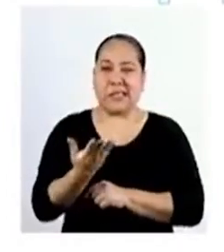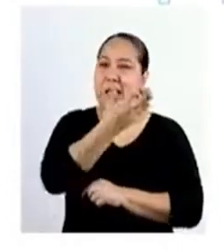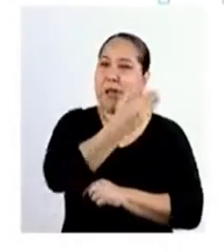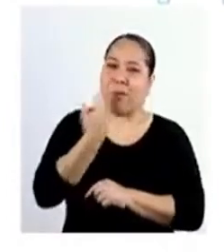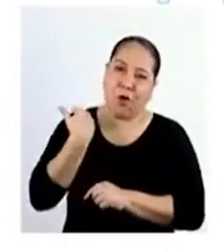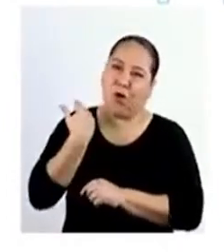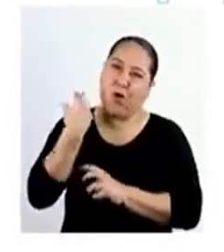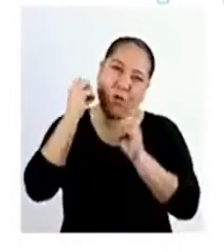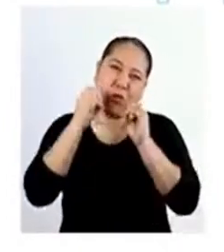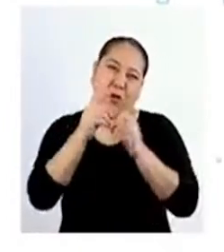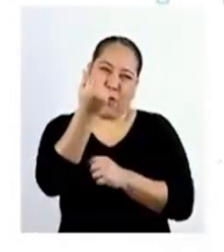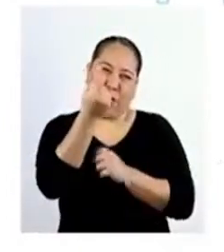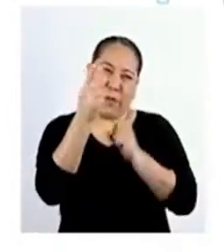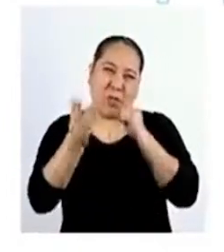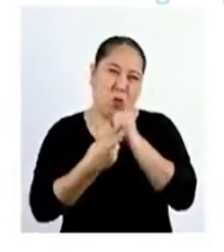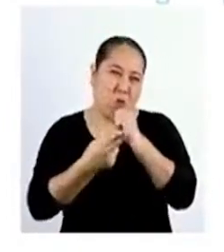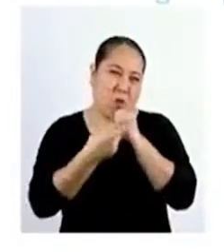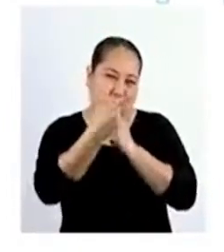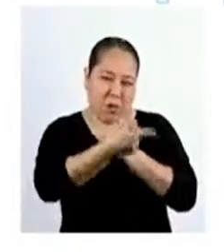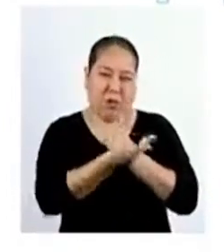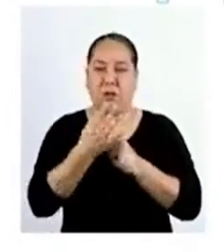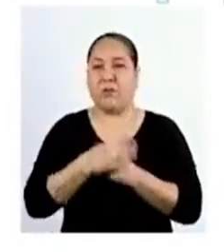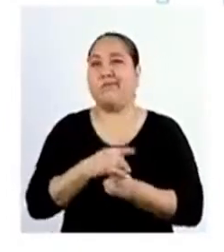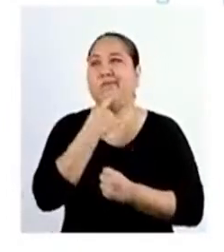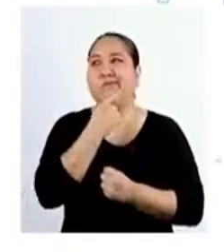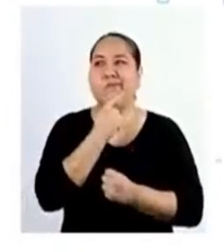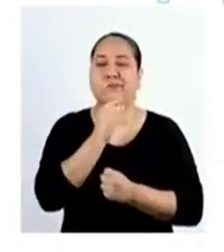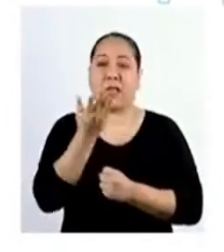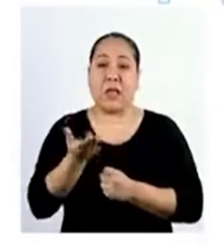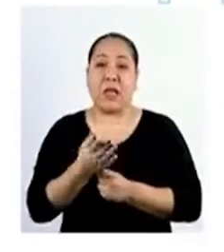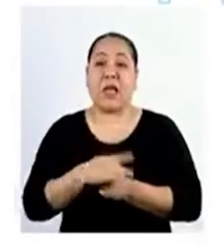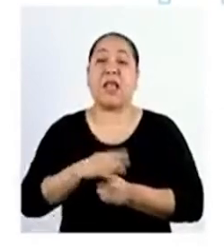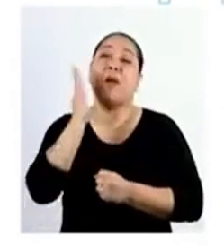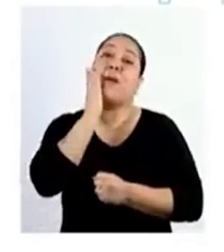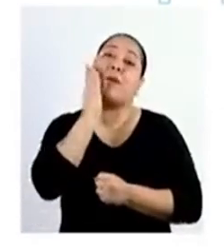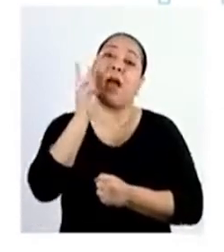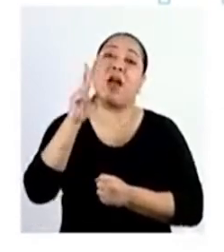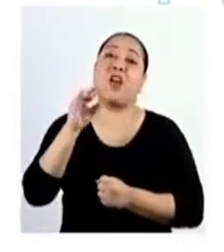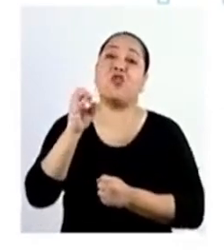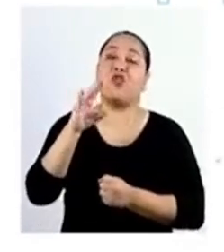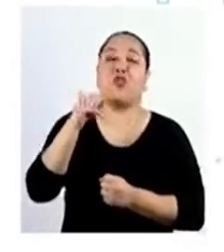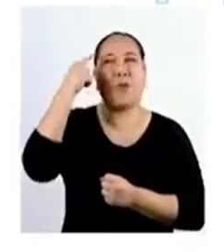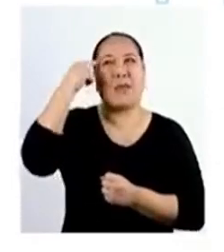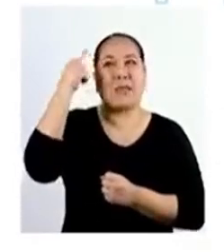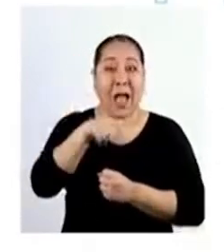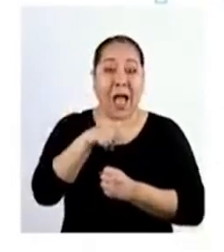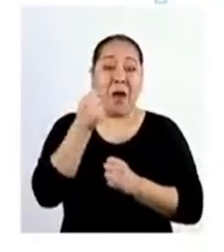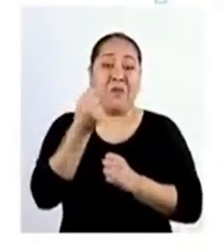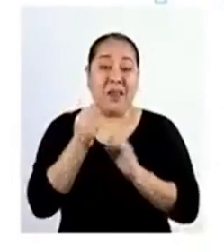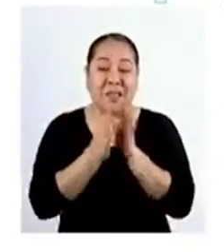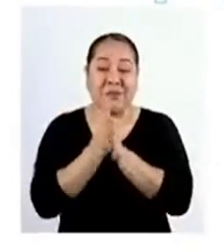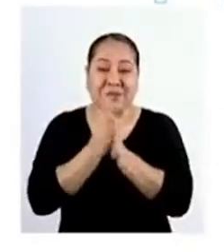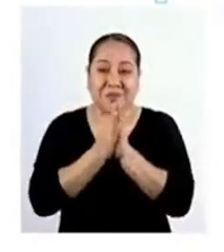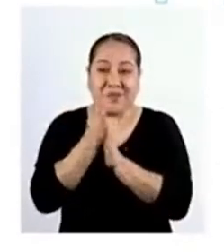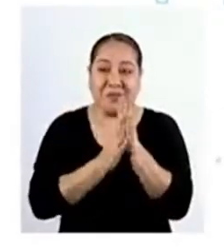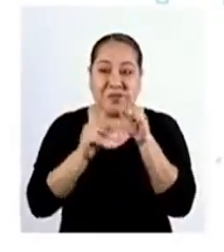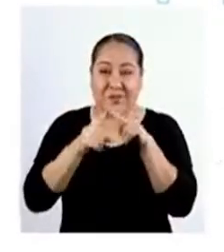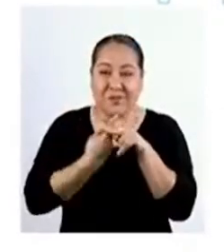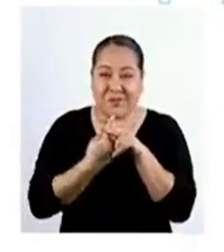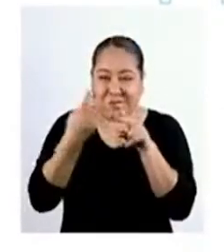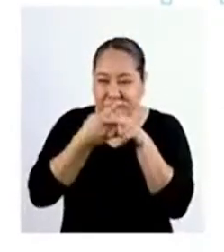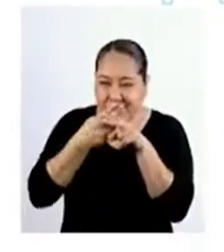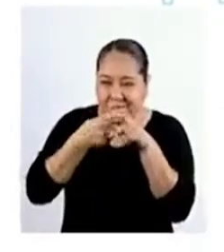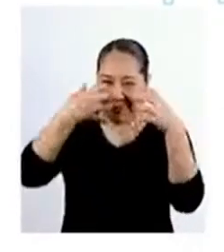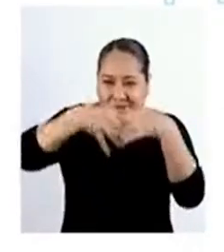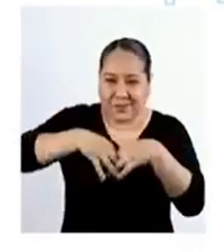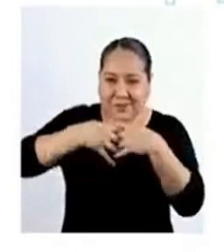sea la mejor opción Para usar sus ahorros Por otra parte La madre de Rocío Cree que con ese dinero Pueden emprender un